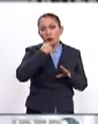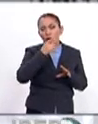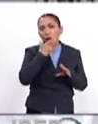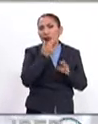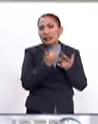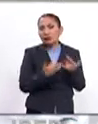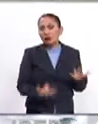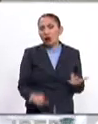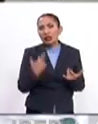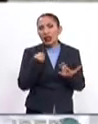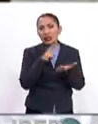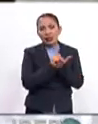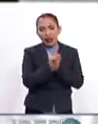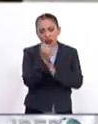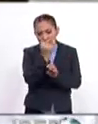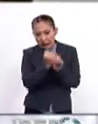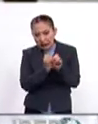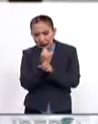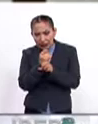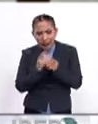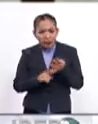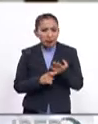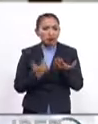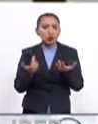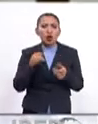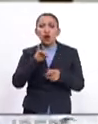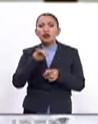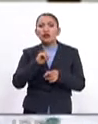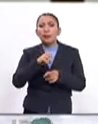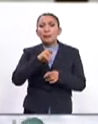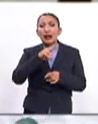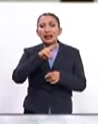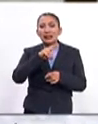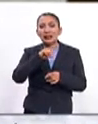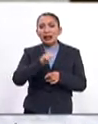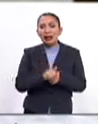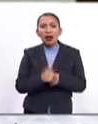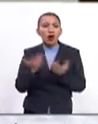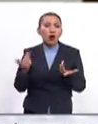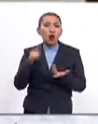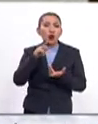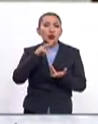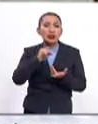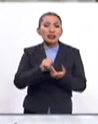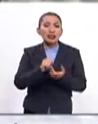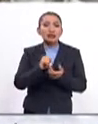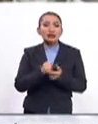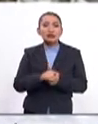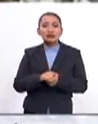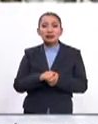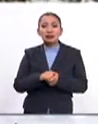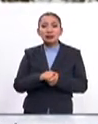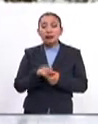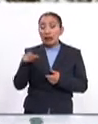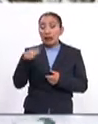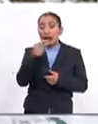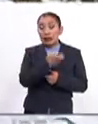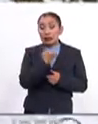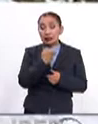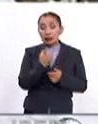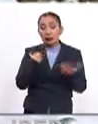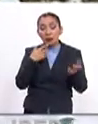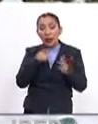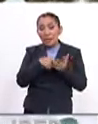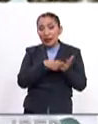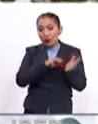historiadores del derecho como José María Óscar de Quíe o Luis Recasensiches. Esto dio lugar